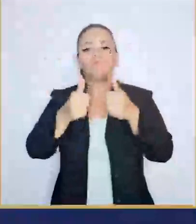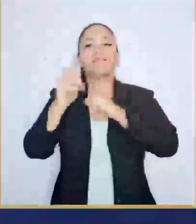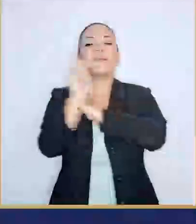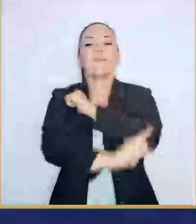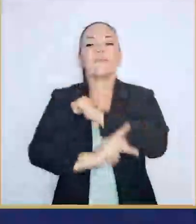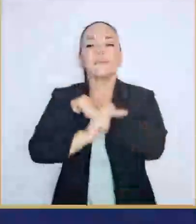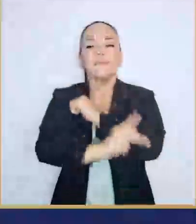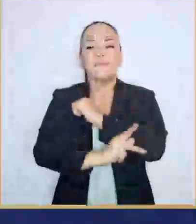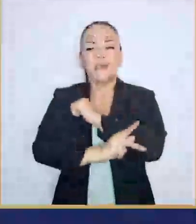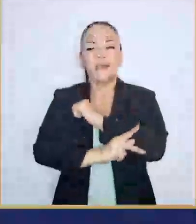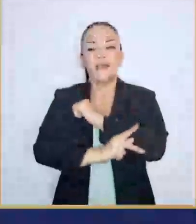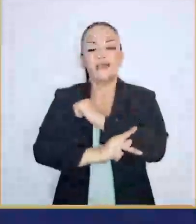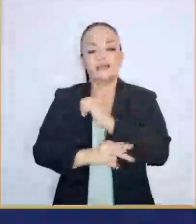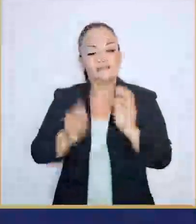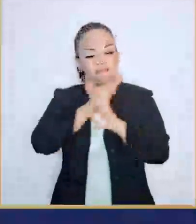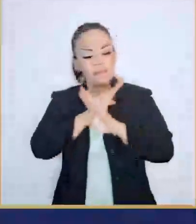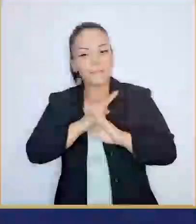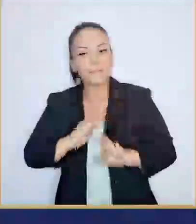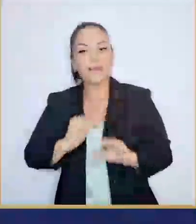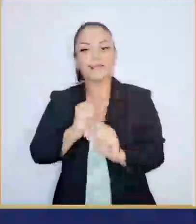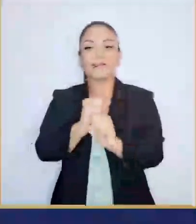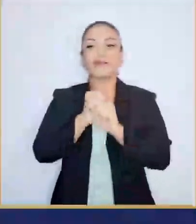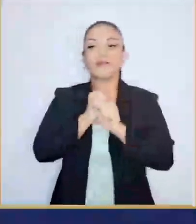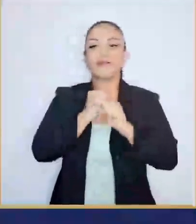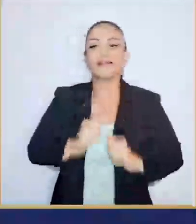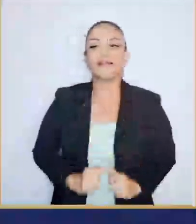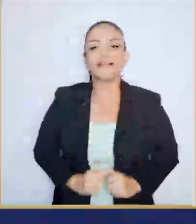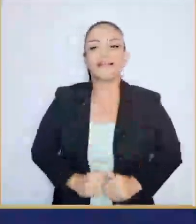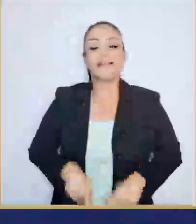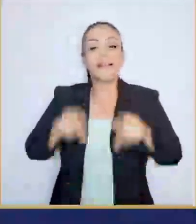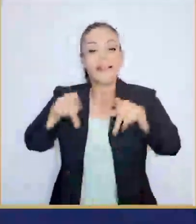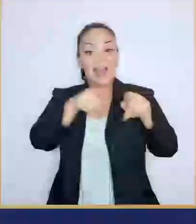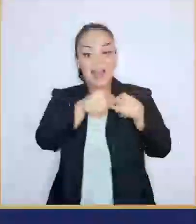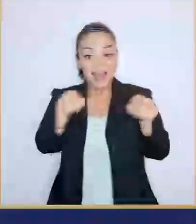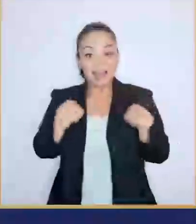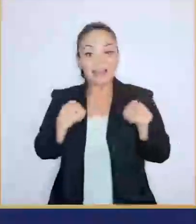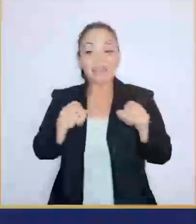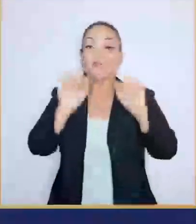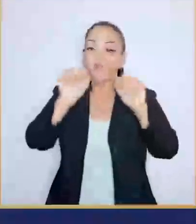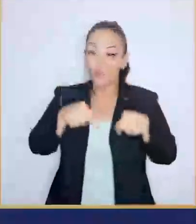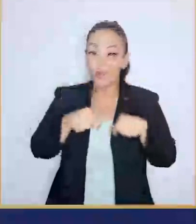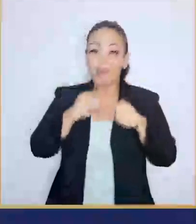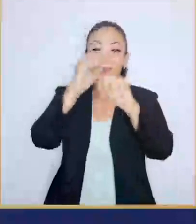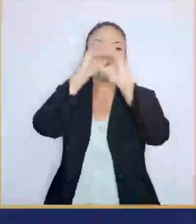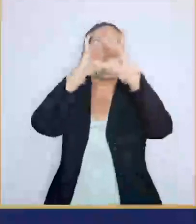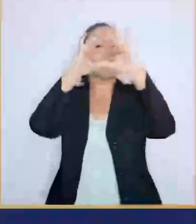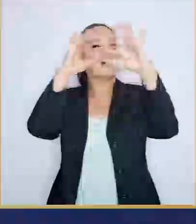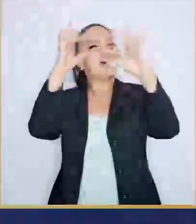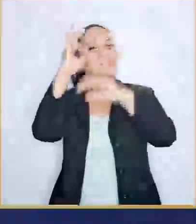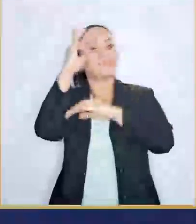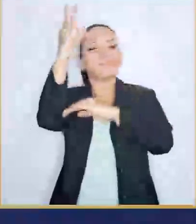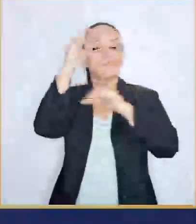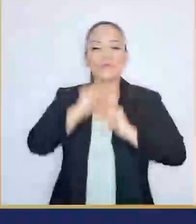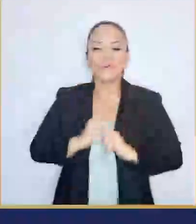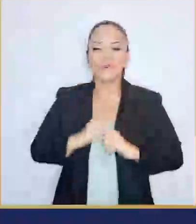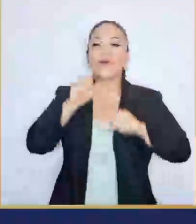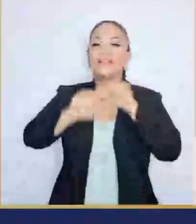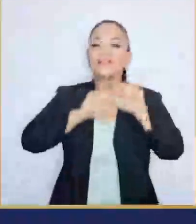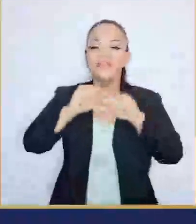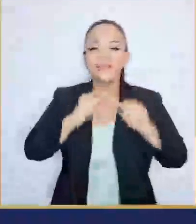Una patria de paz y de seguridad Donde la gente pueda soñar y